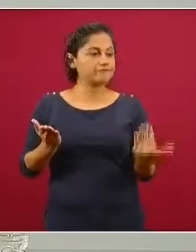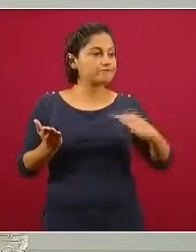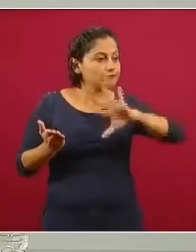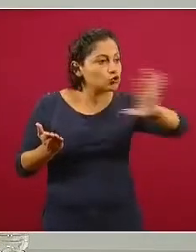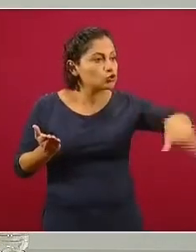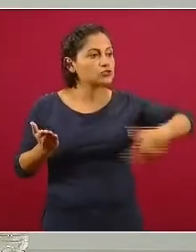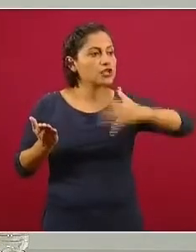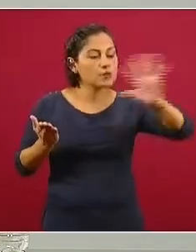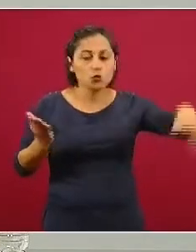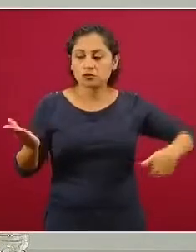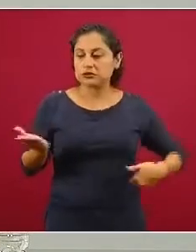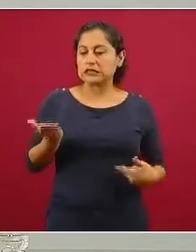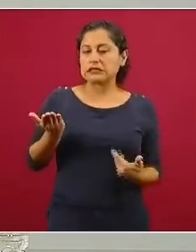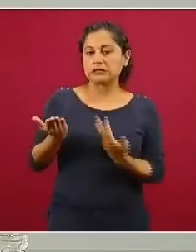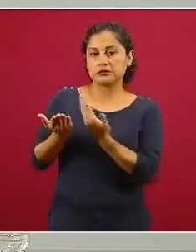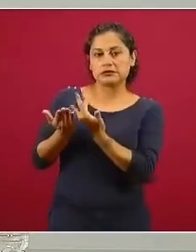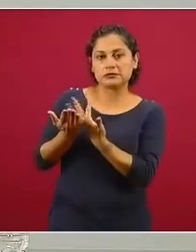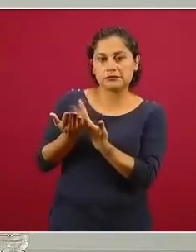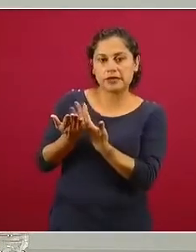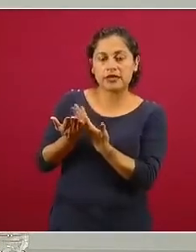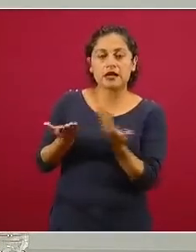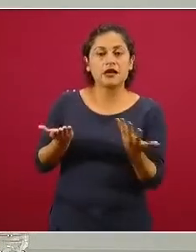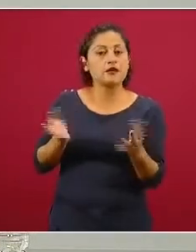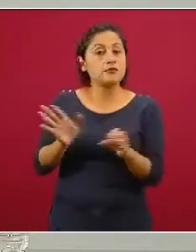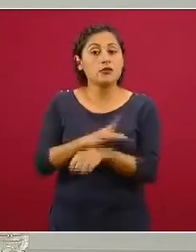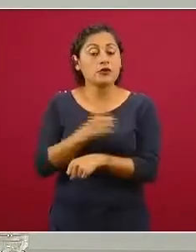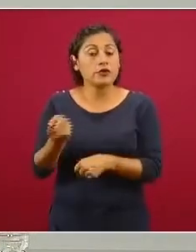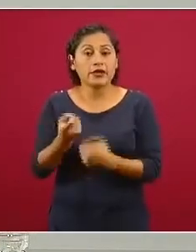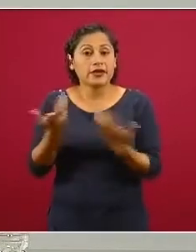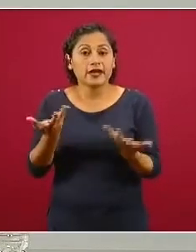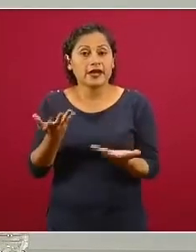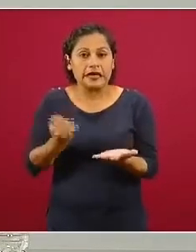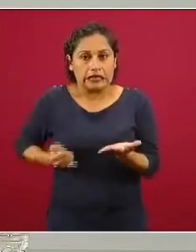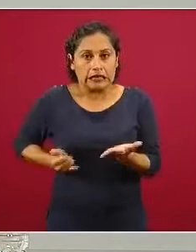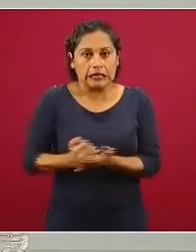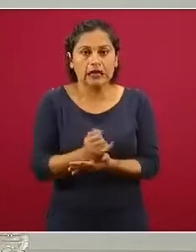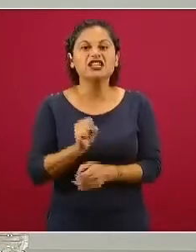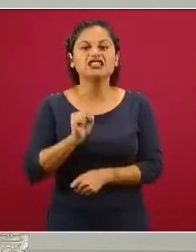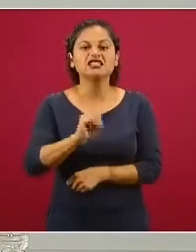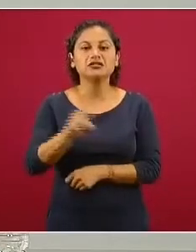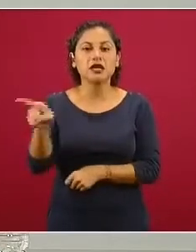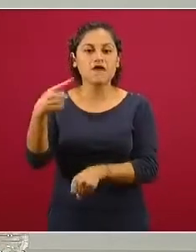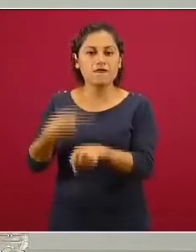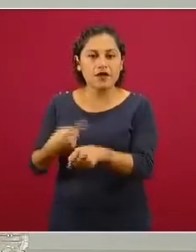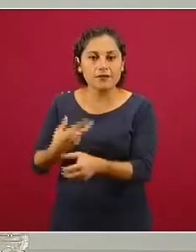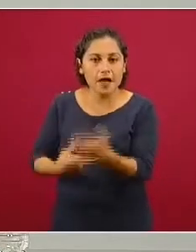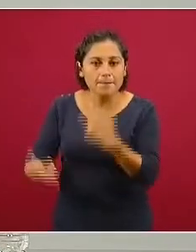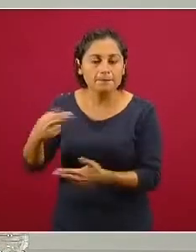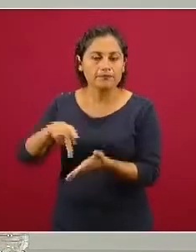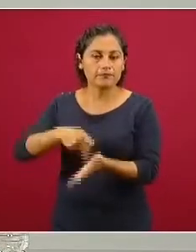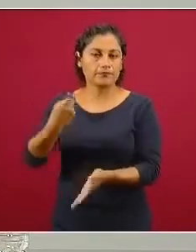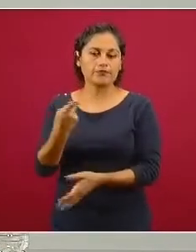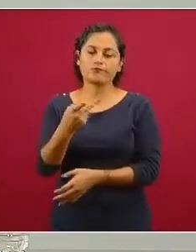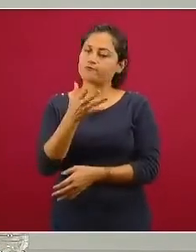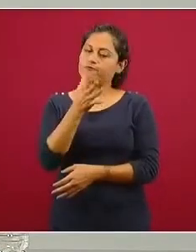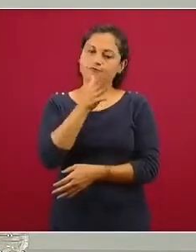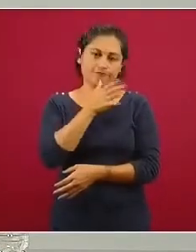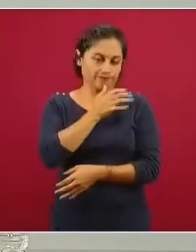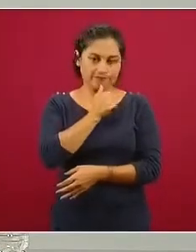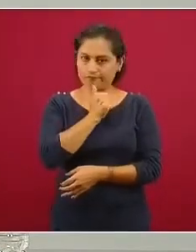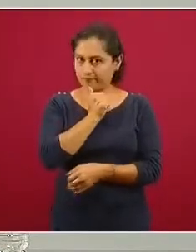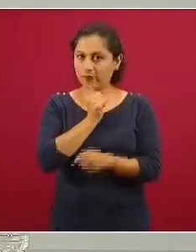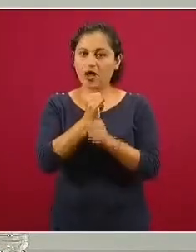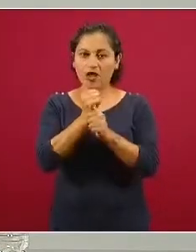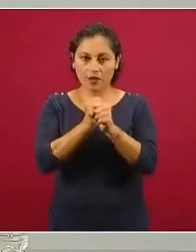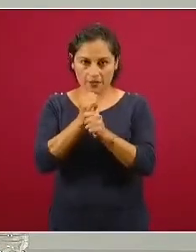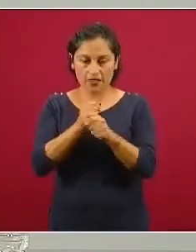tampoco puede ser confirmado en este momento, y sí es factible que sea una infección crónica que se ha reportado en